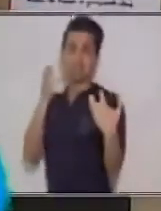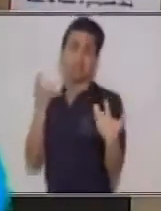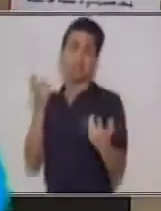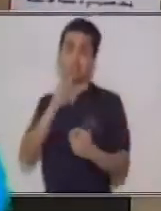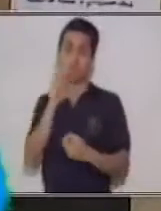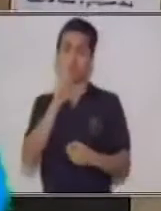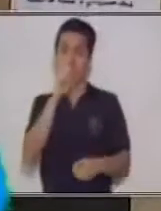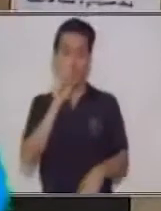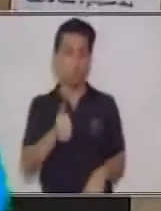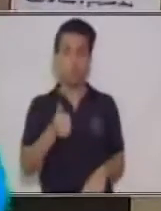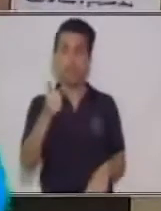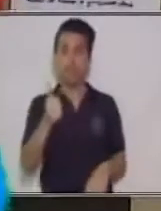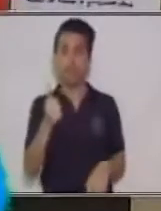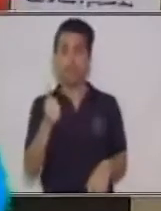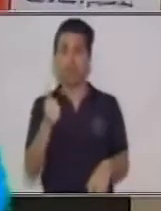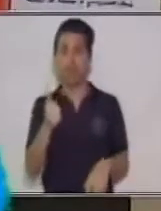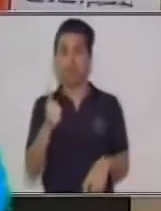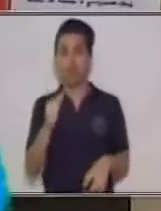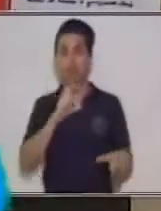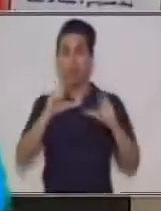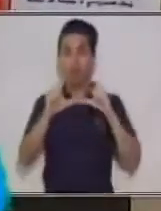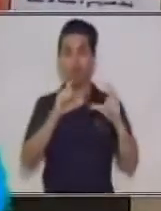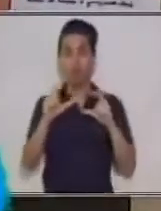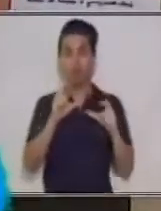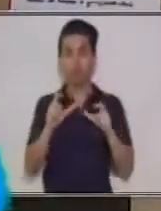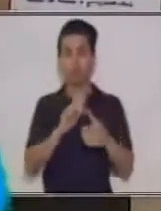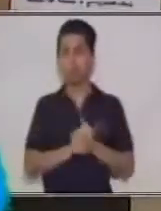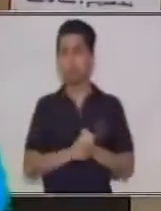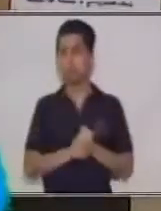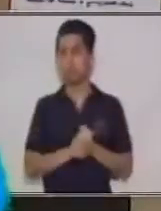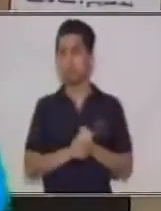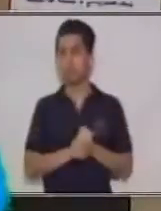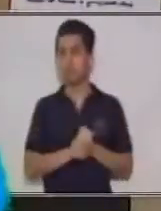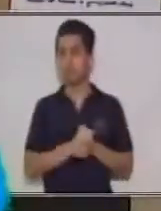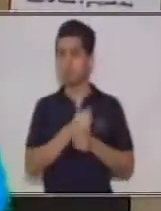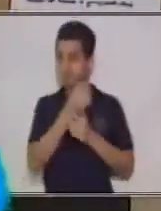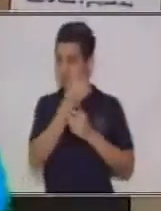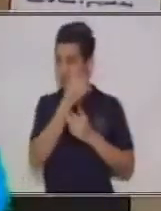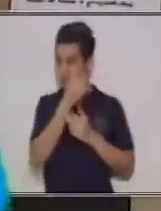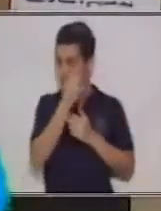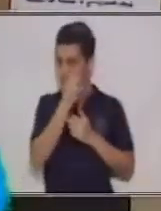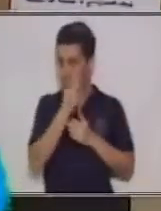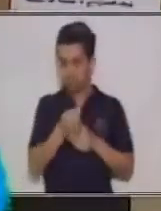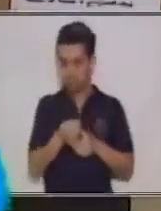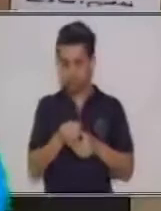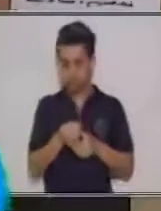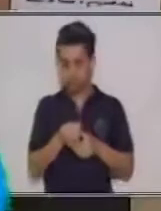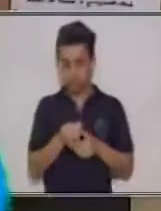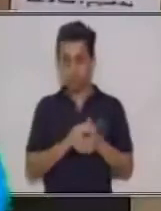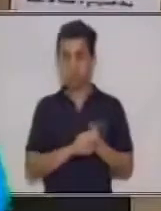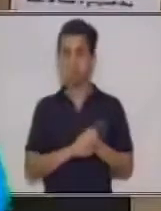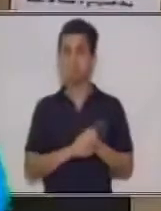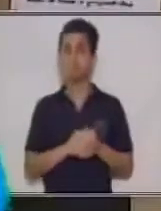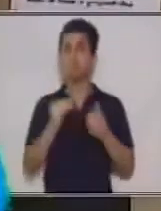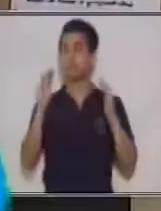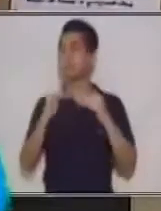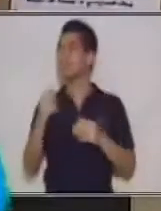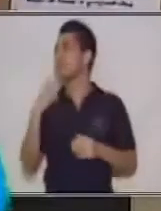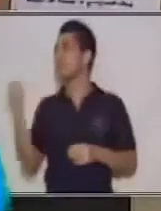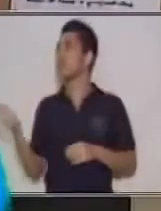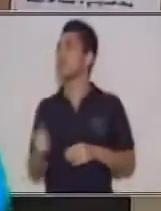no va a lograrse esa comunicación efectiva. Veamos lo siguiente. Aplica a